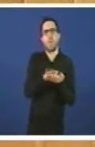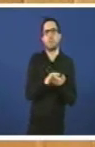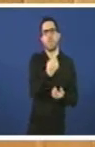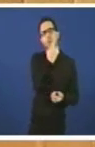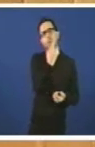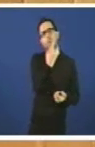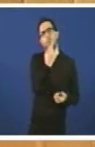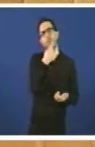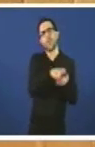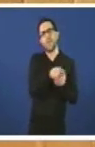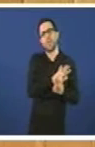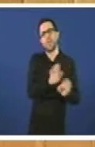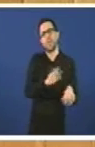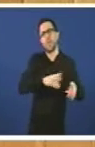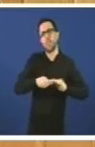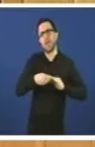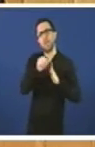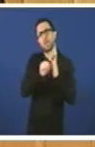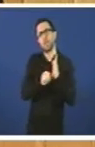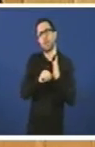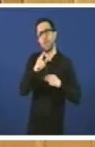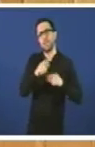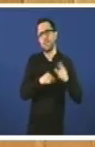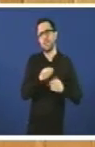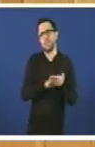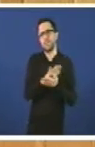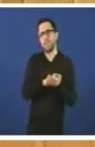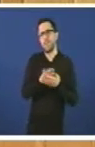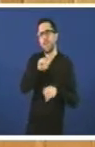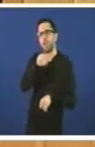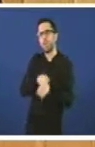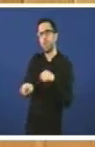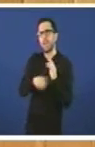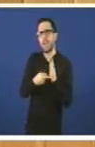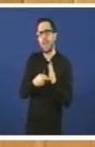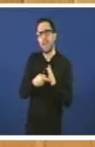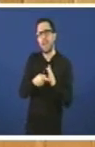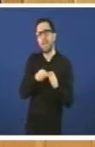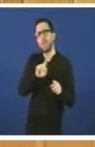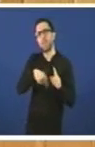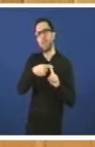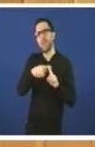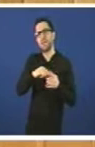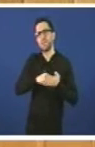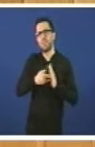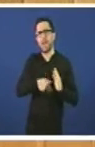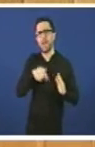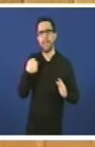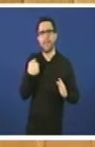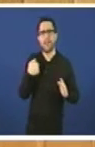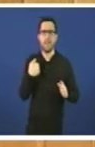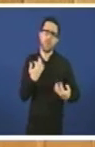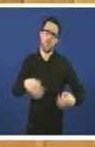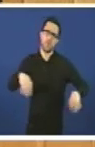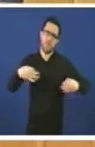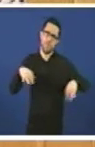Non estamos a falar de aplicar o programa do BNG. Estamos a falar de que apliquen a lei e o plan xeral de normalización da lingua galega.